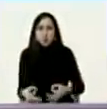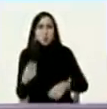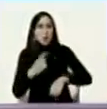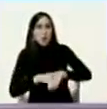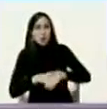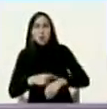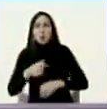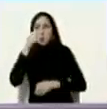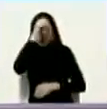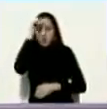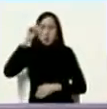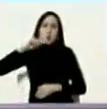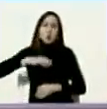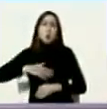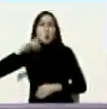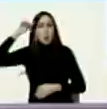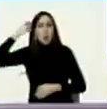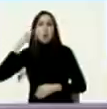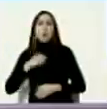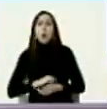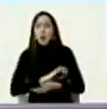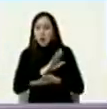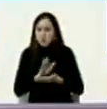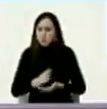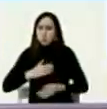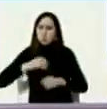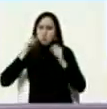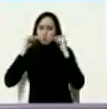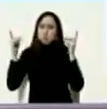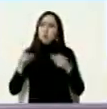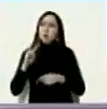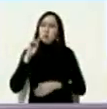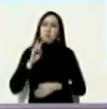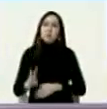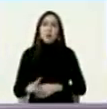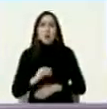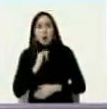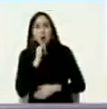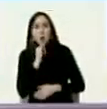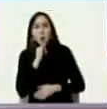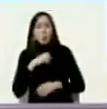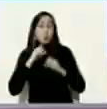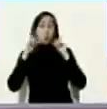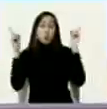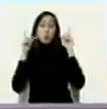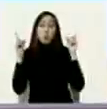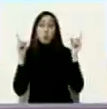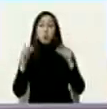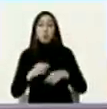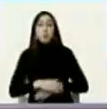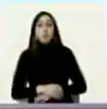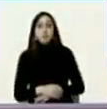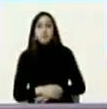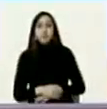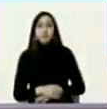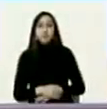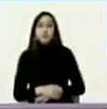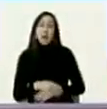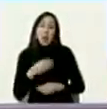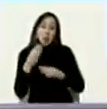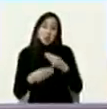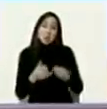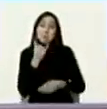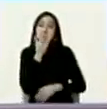domingo amaneciendo yo amanecí 8 o 9 de la mañana viendo estas noticias sorprendido de lo que estaba